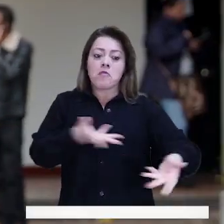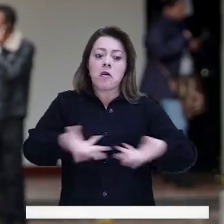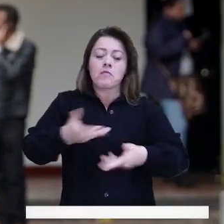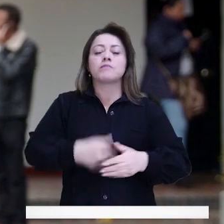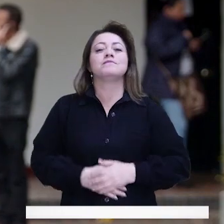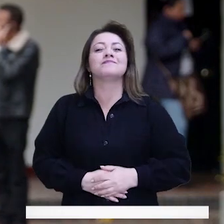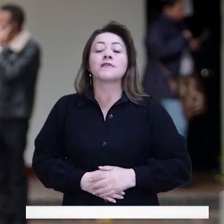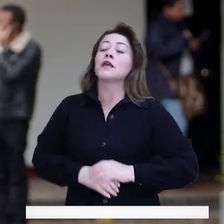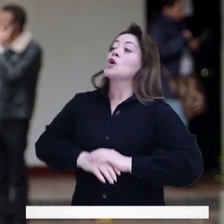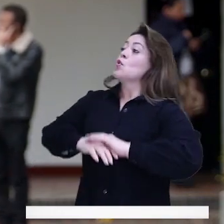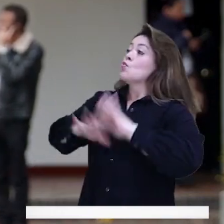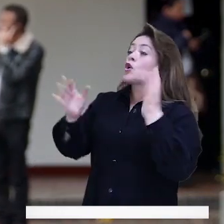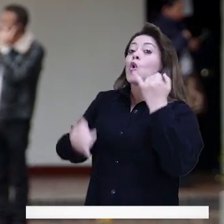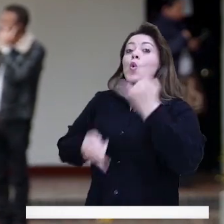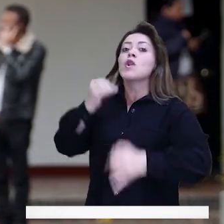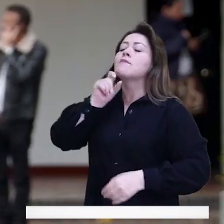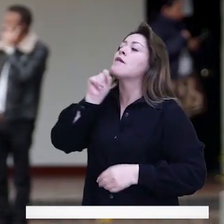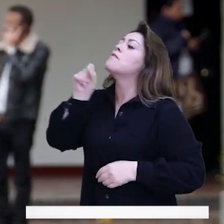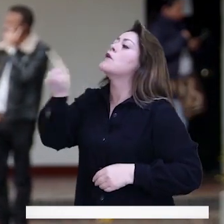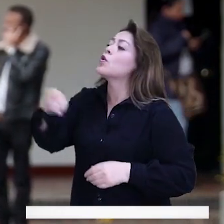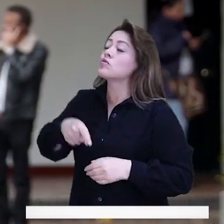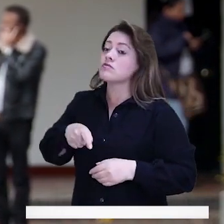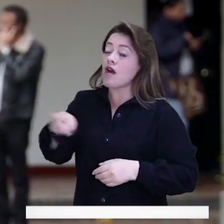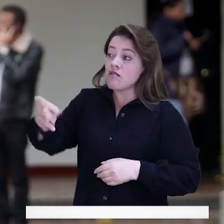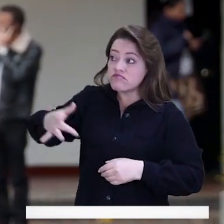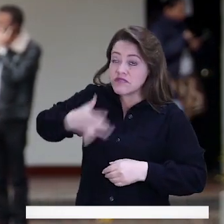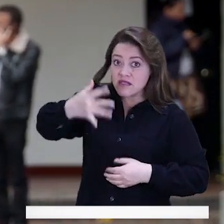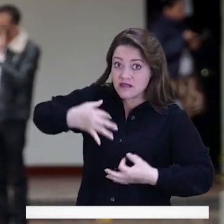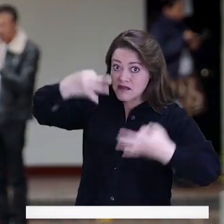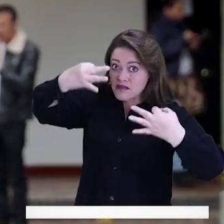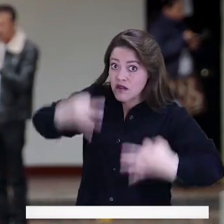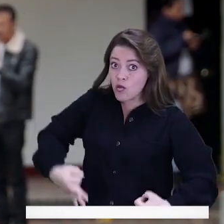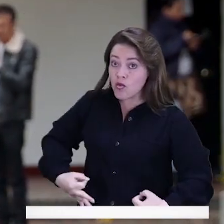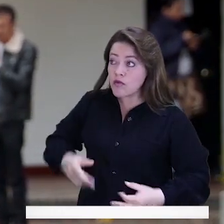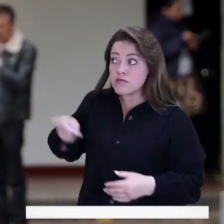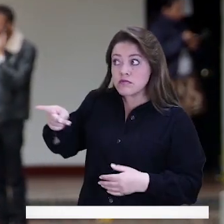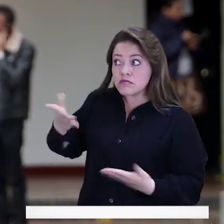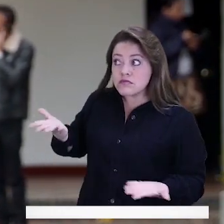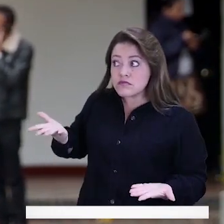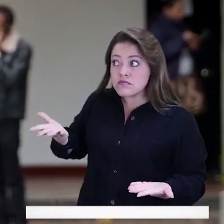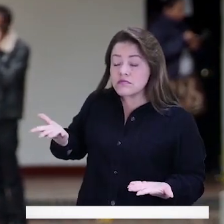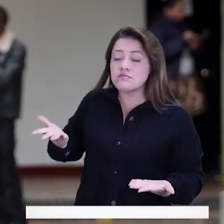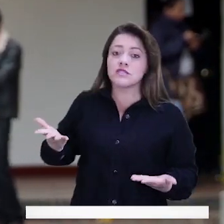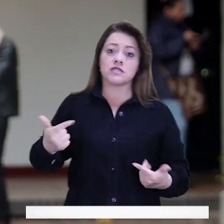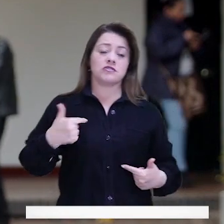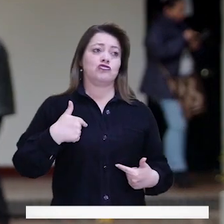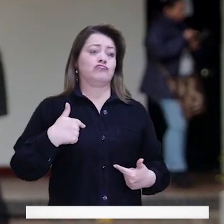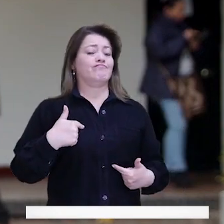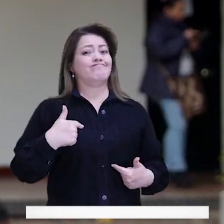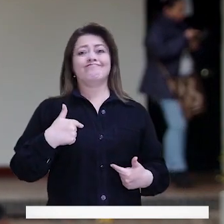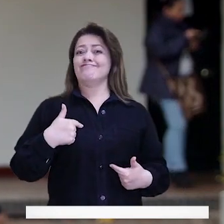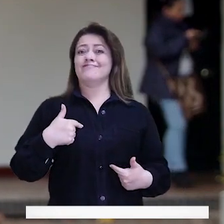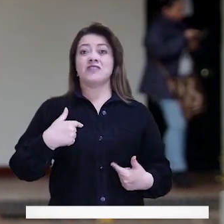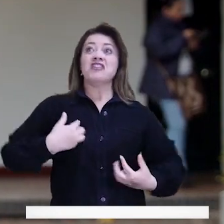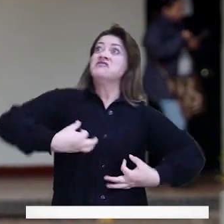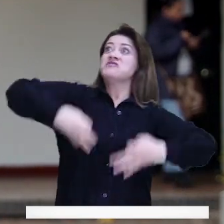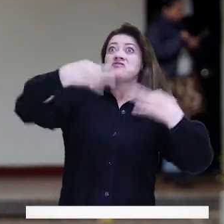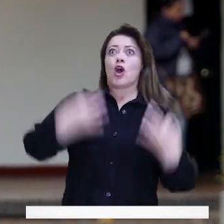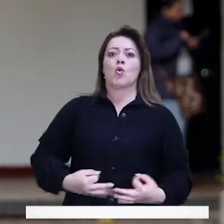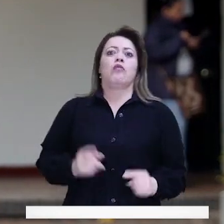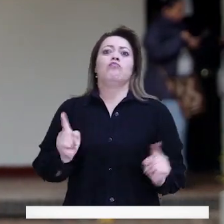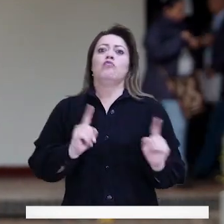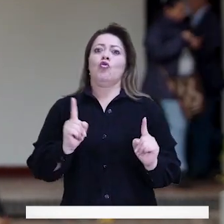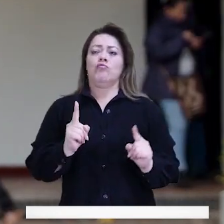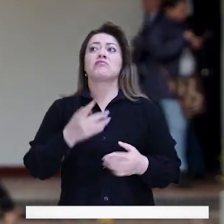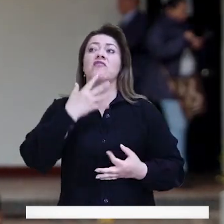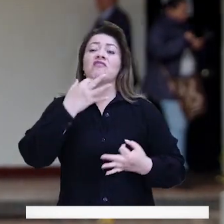Samir, y ya para terminar este recorrido quiero hacerle una última pregunta. ¿Usted se siente seguro? Yo me siento no tan seguro, yo creo que Bogotá